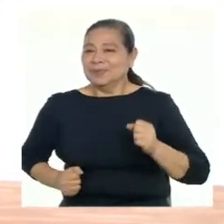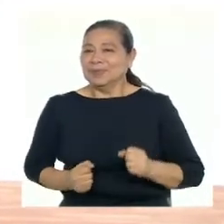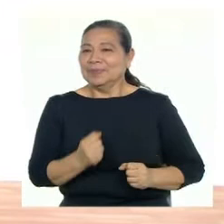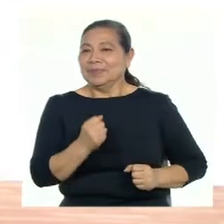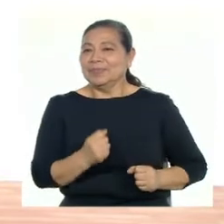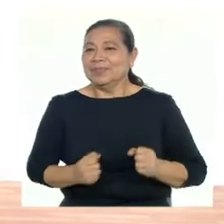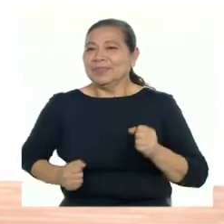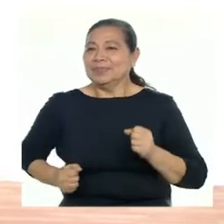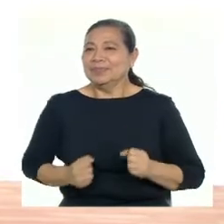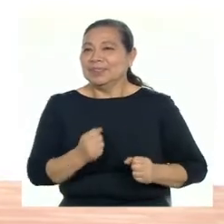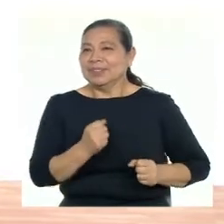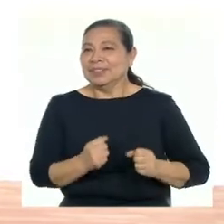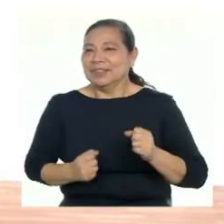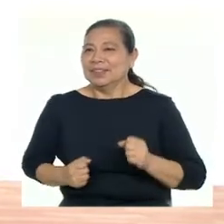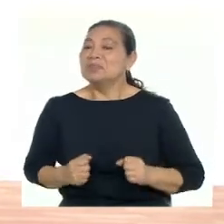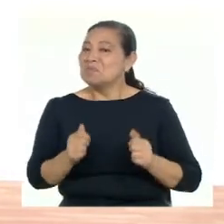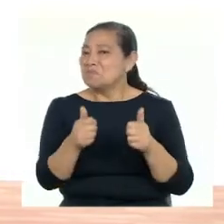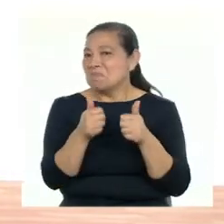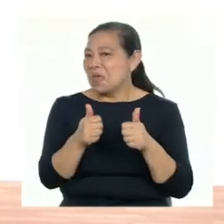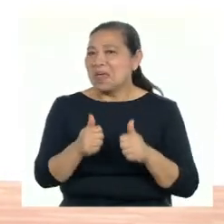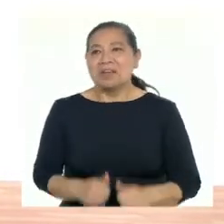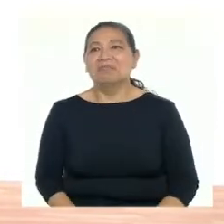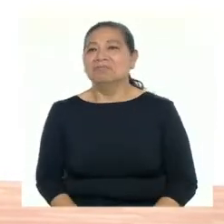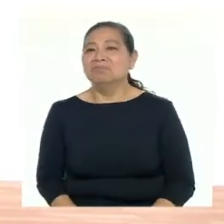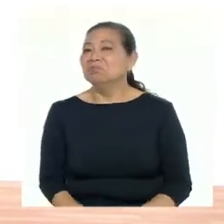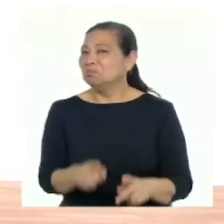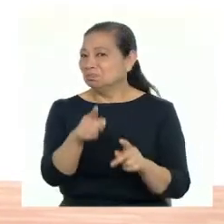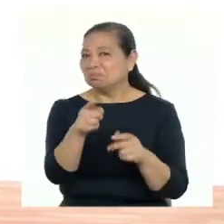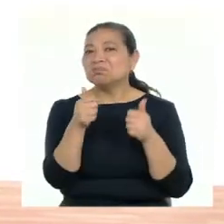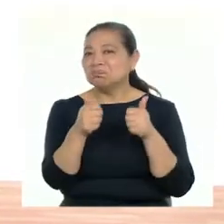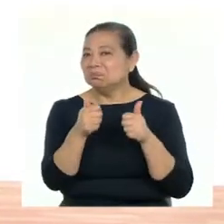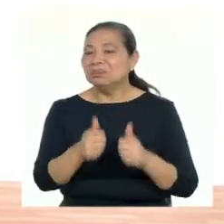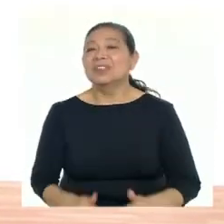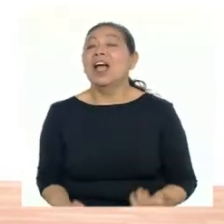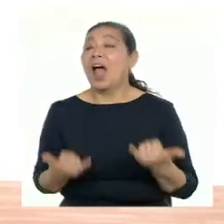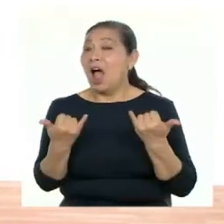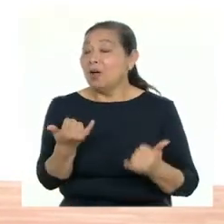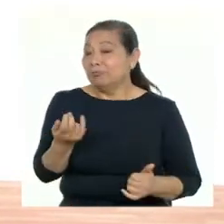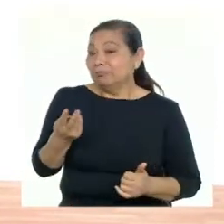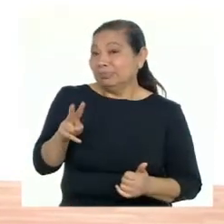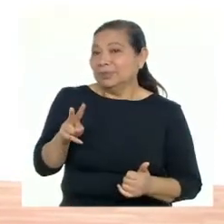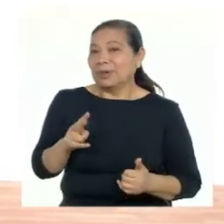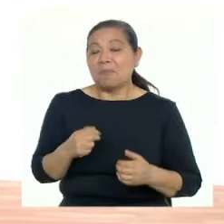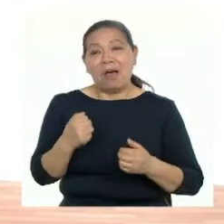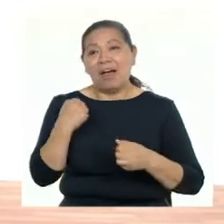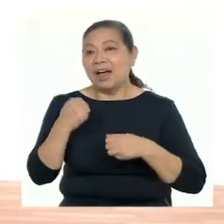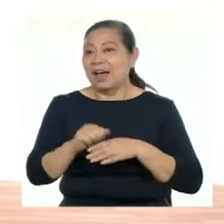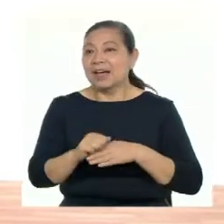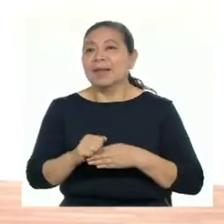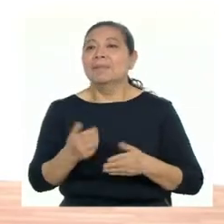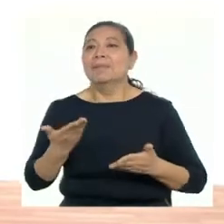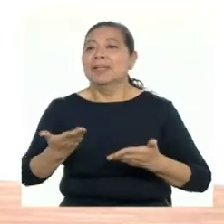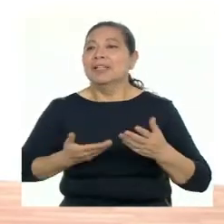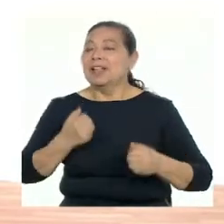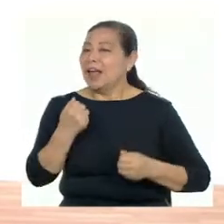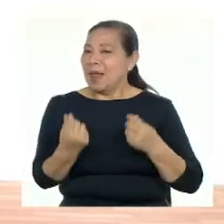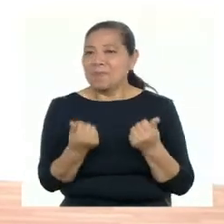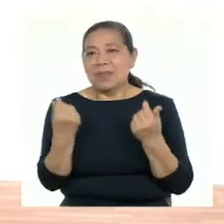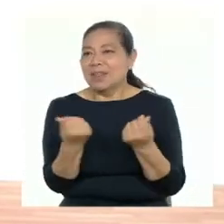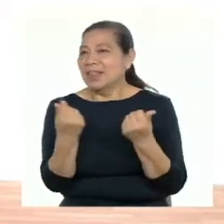marchamos. ¡Excelente! Muy bien. Ahora aumentamos el ritmo, vamos. Aumentamos el ritmo.